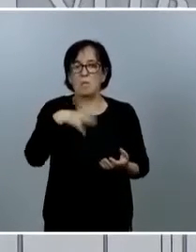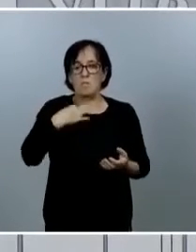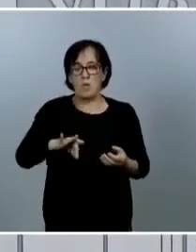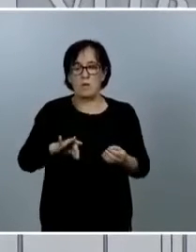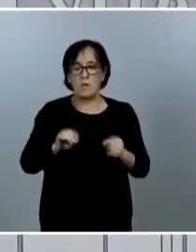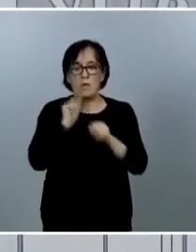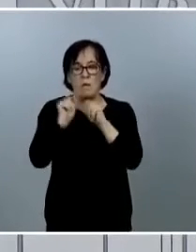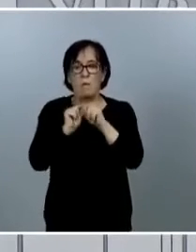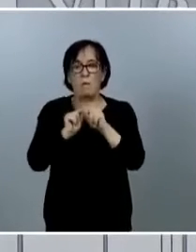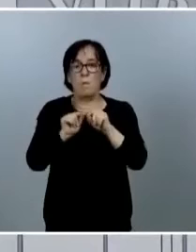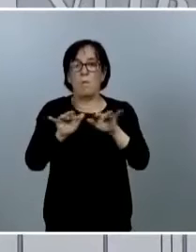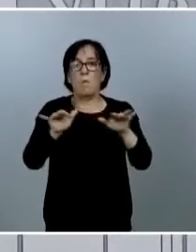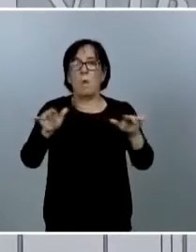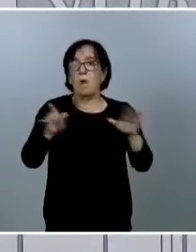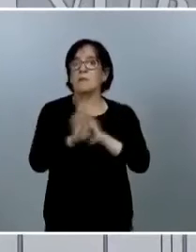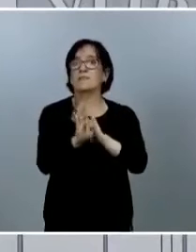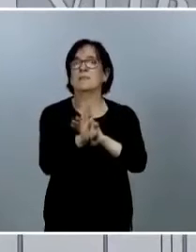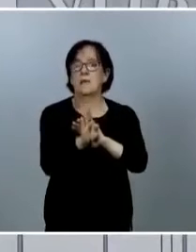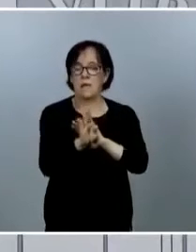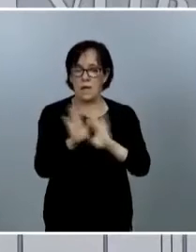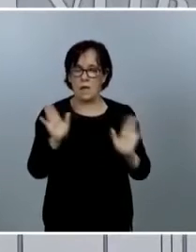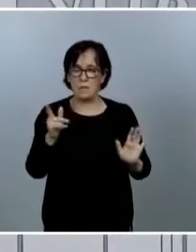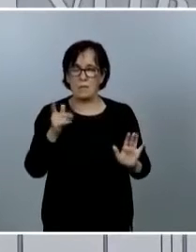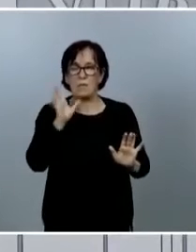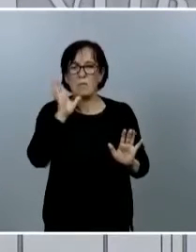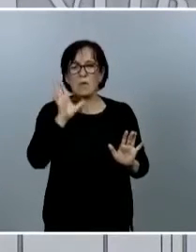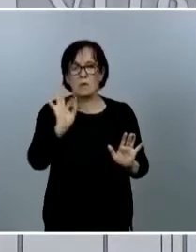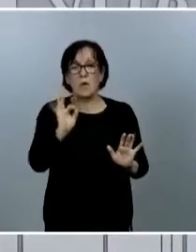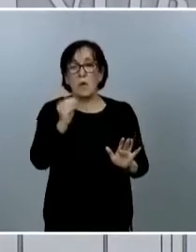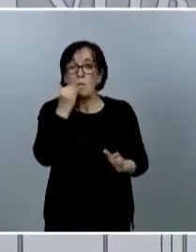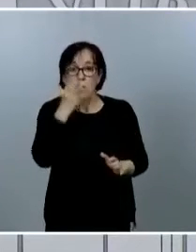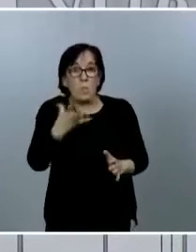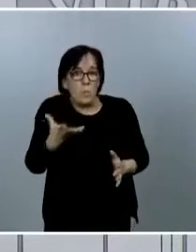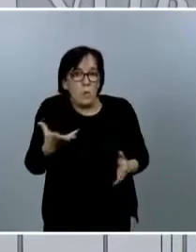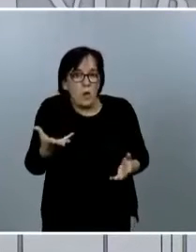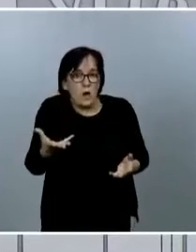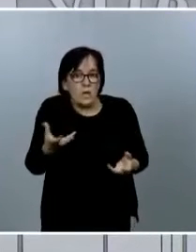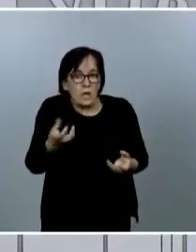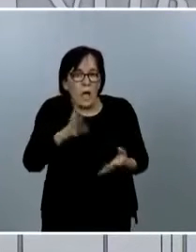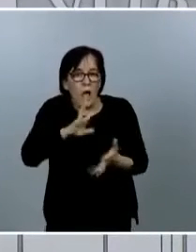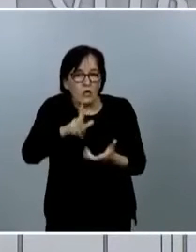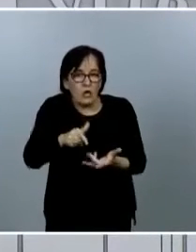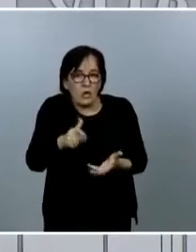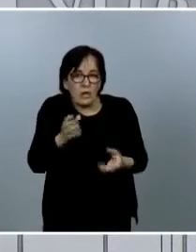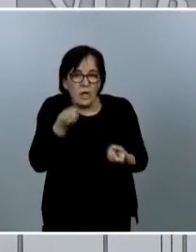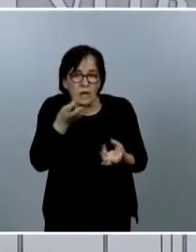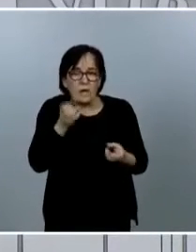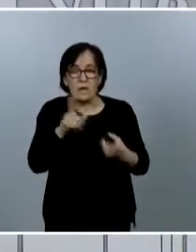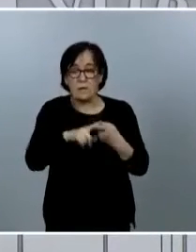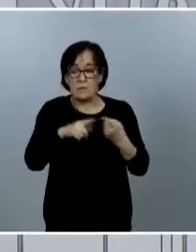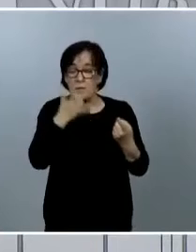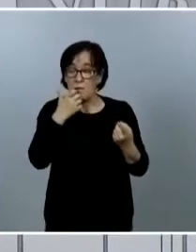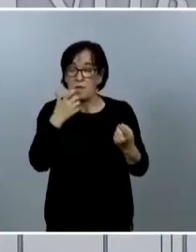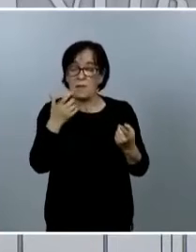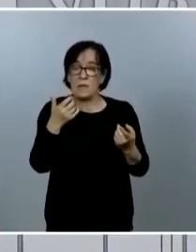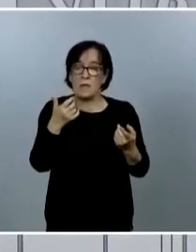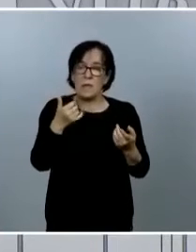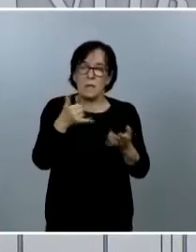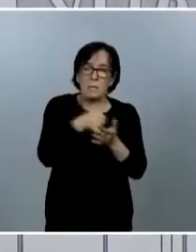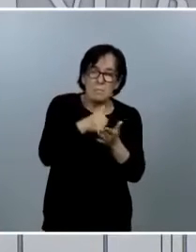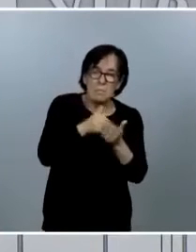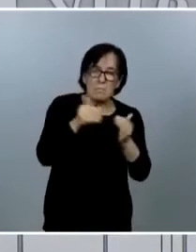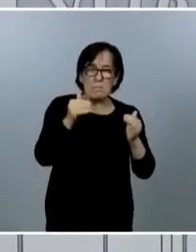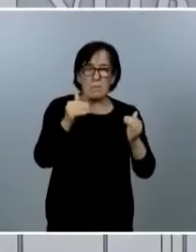mantengan pero lo cierto es que sería a pesar de todo una muy buena noticia en todo caso se haya debilitado o no el virus lo que sí que es cierto es